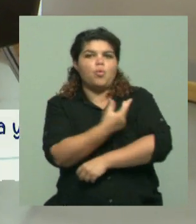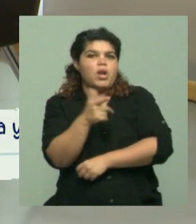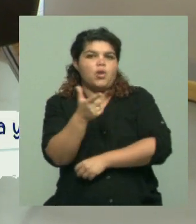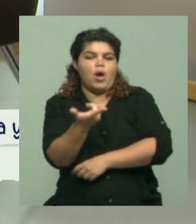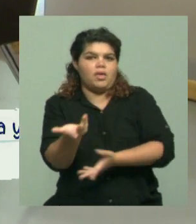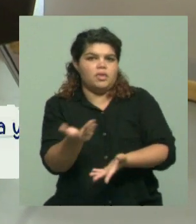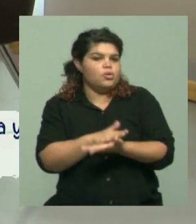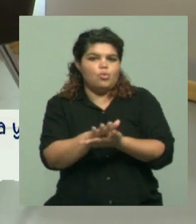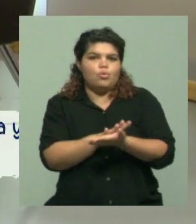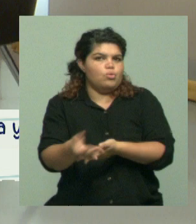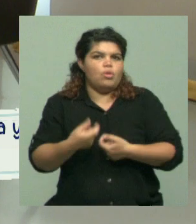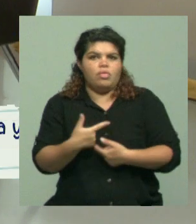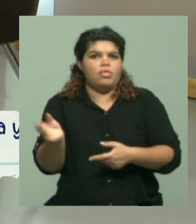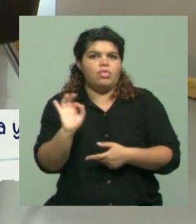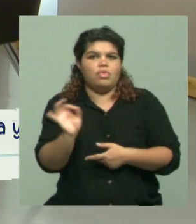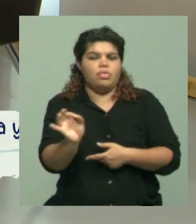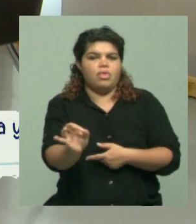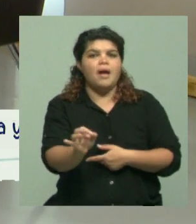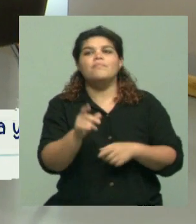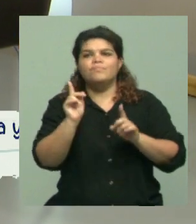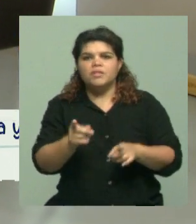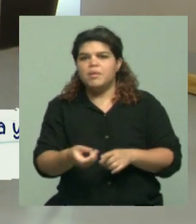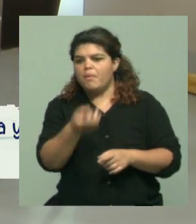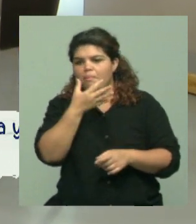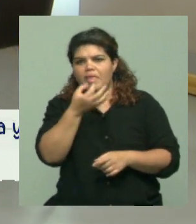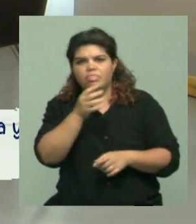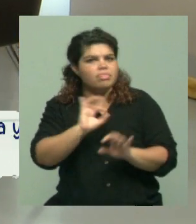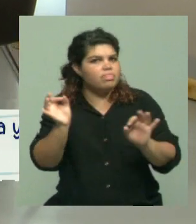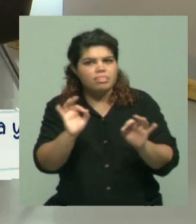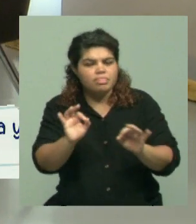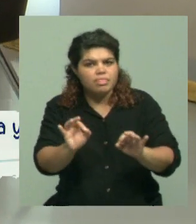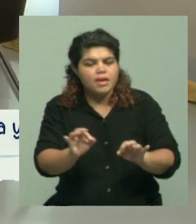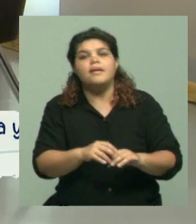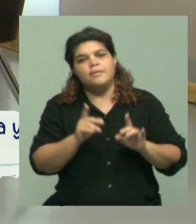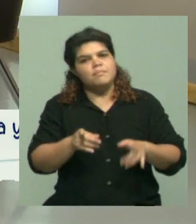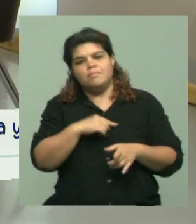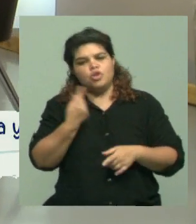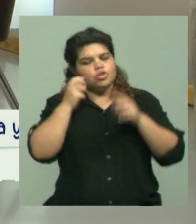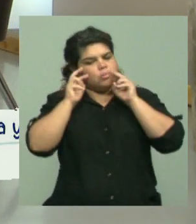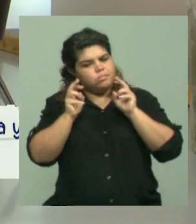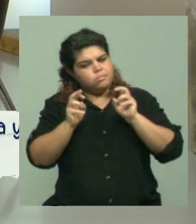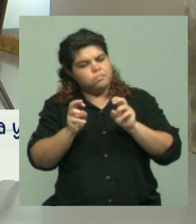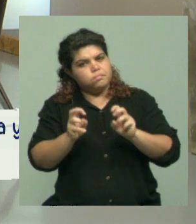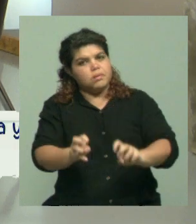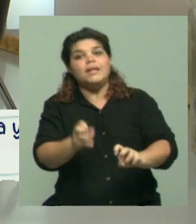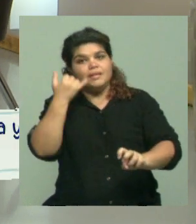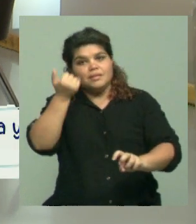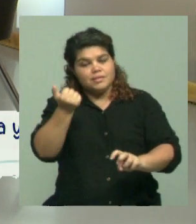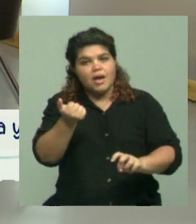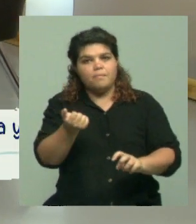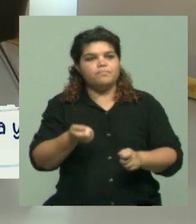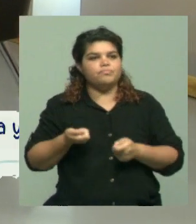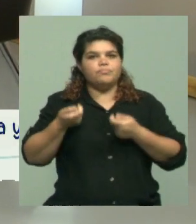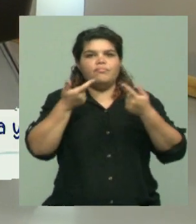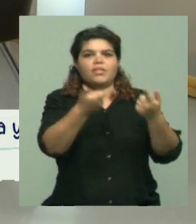también investigamos sobre el desarrollo de nuevos fármacos para el tratamiento, con todas esas herramientas que hemos desarrollado y aprendimos, la volcamos también